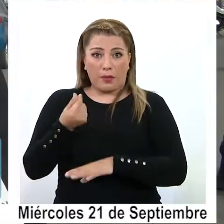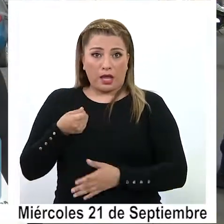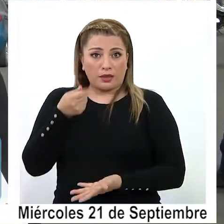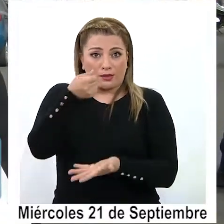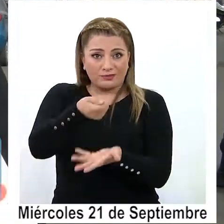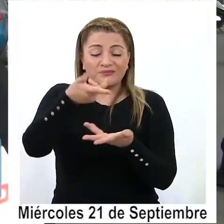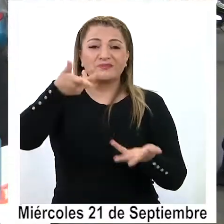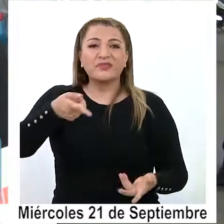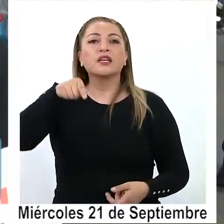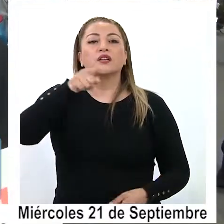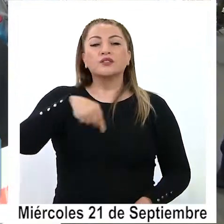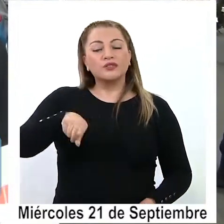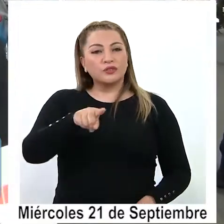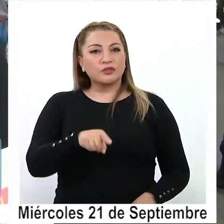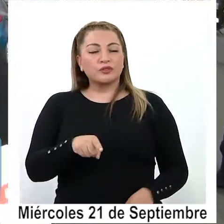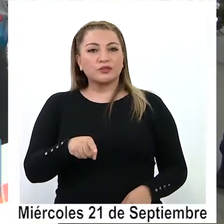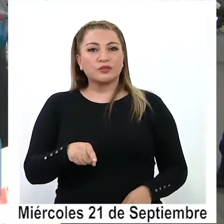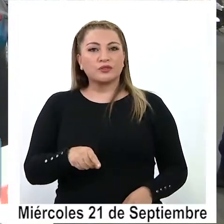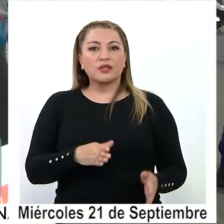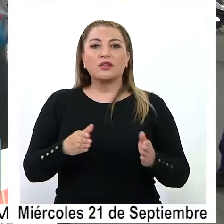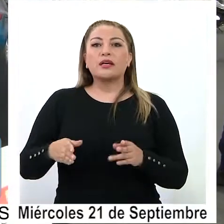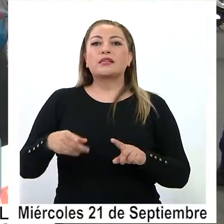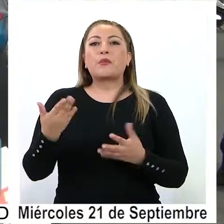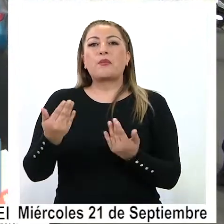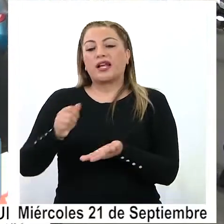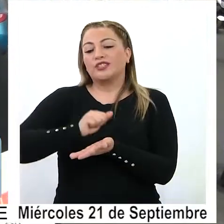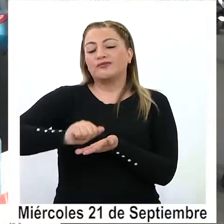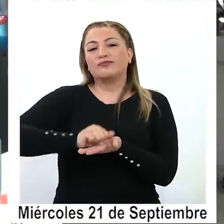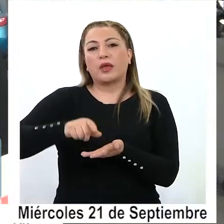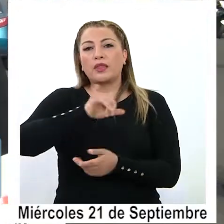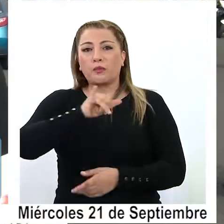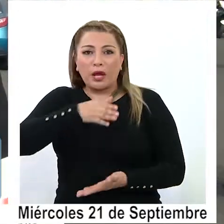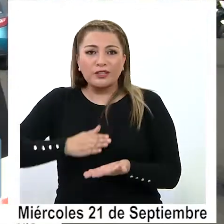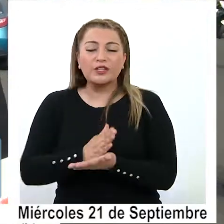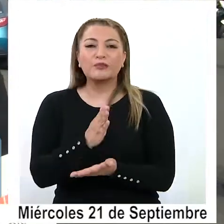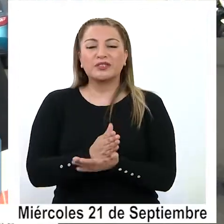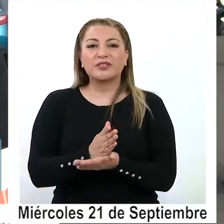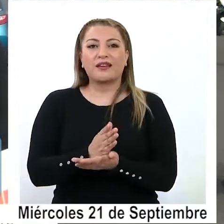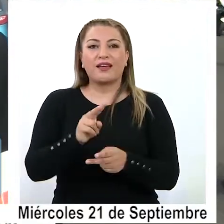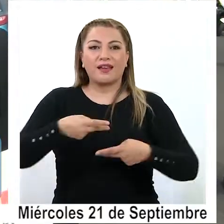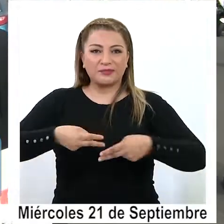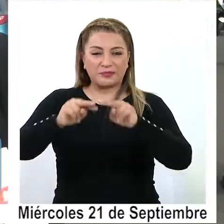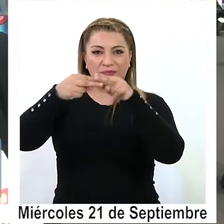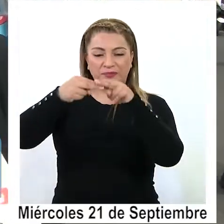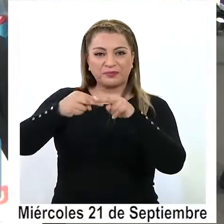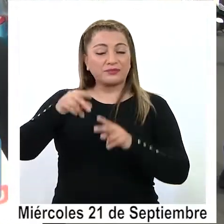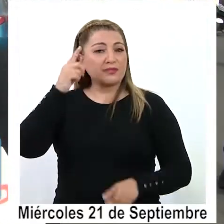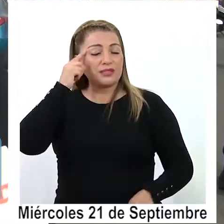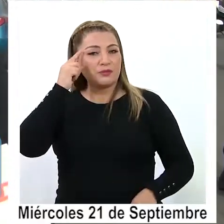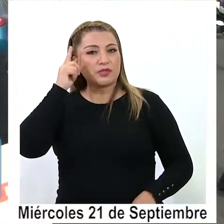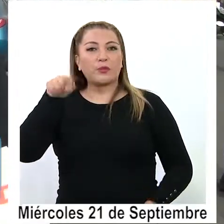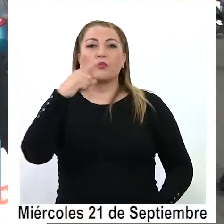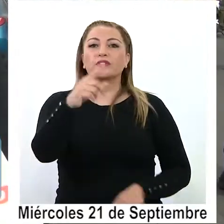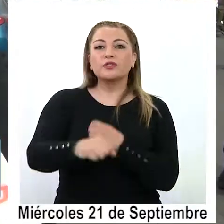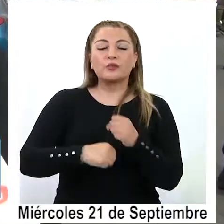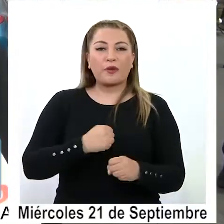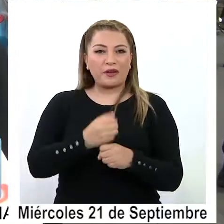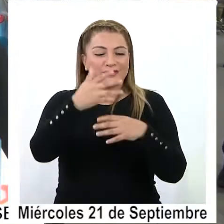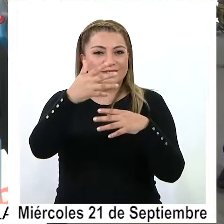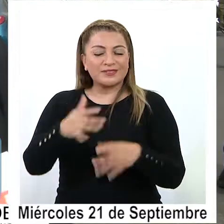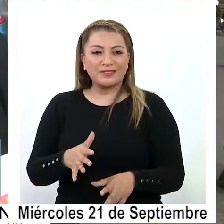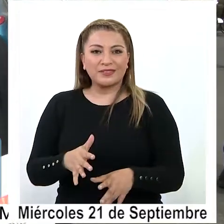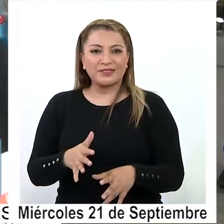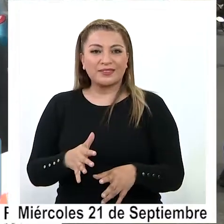que estamos en la etapa administrativa para poder comenzar ya con su ejecución y esperamos que ya durante el próximo año podamos